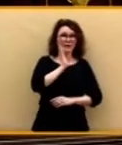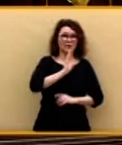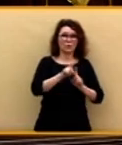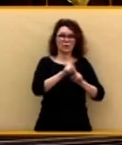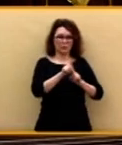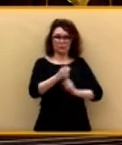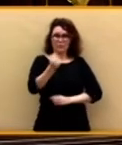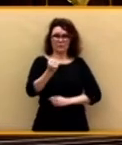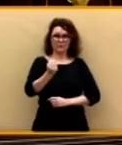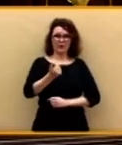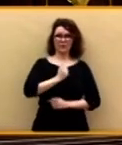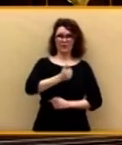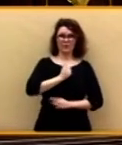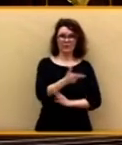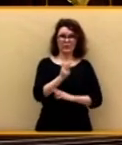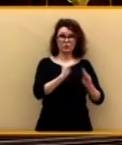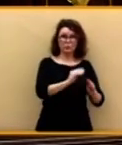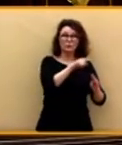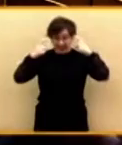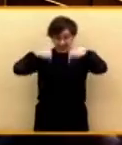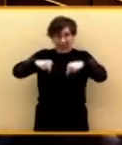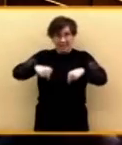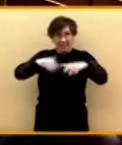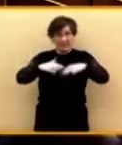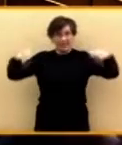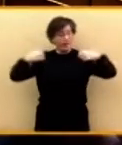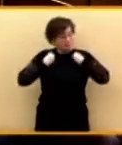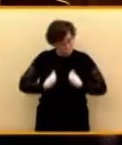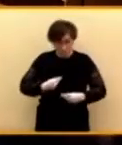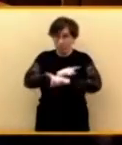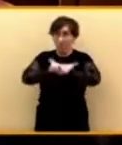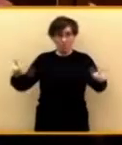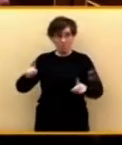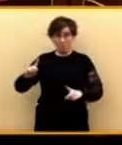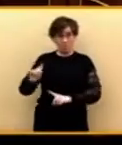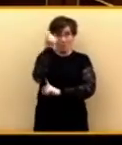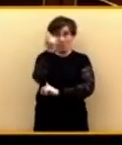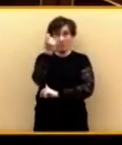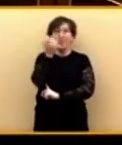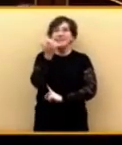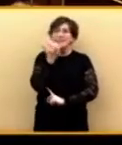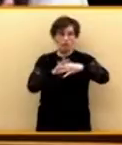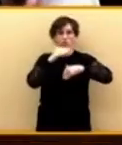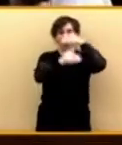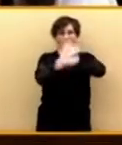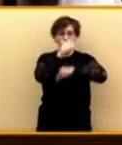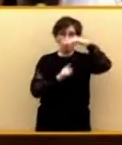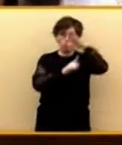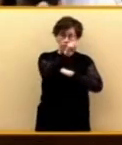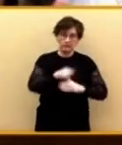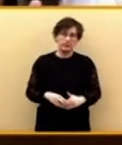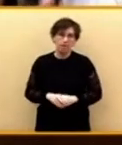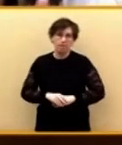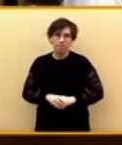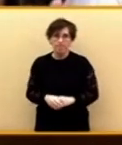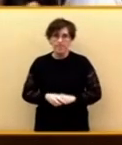y usted se lo ha consentido para seguir en el poder. Y Vox define un futuro gobierno y a los partidos que le apoyan como... Matrimonio